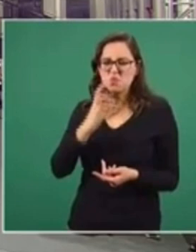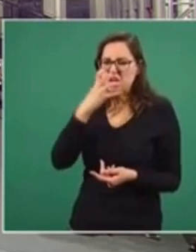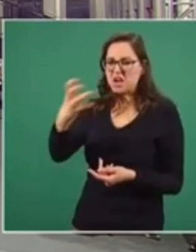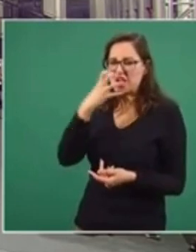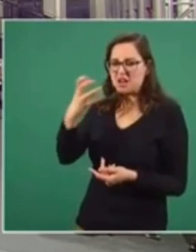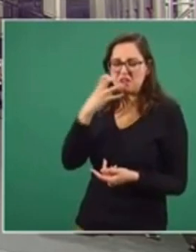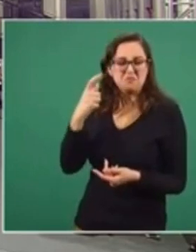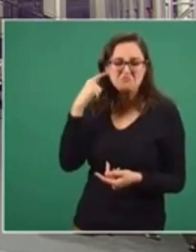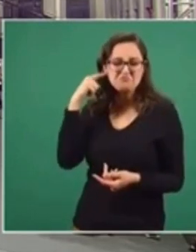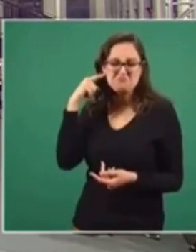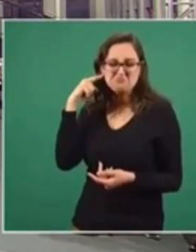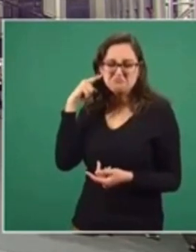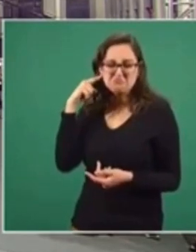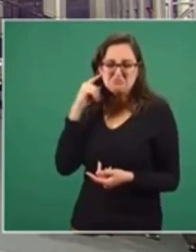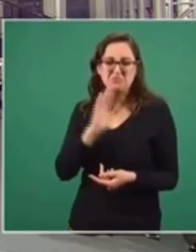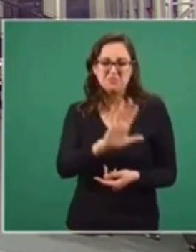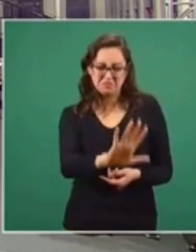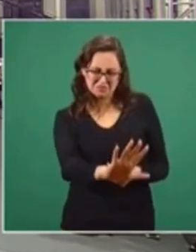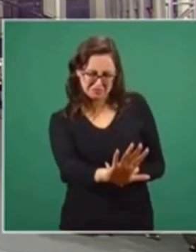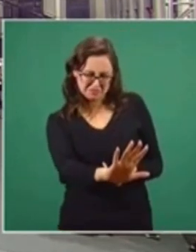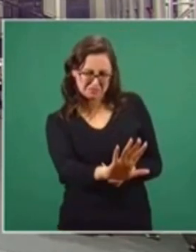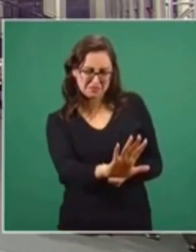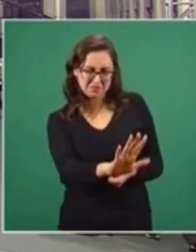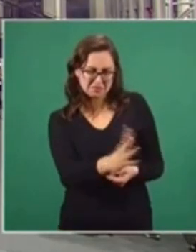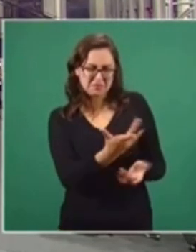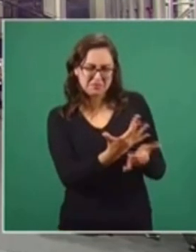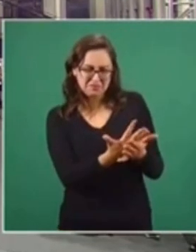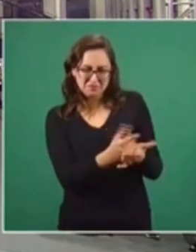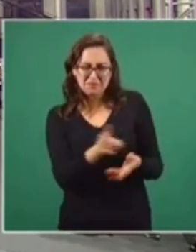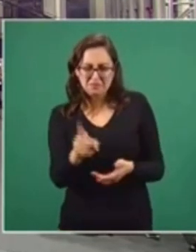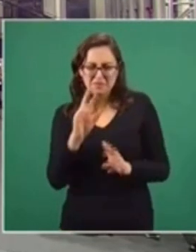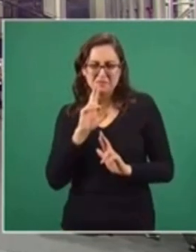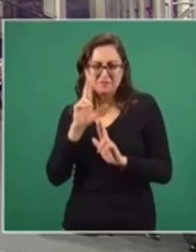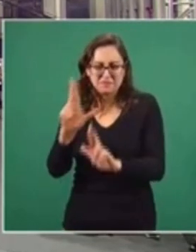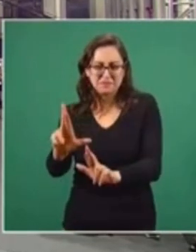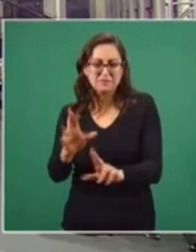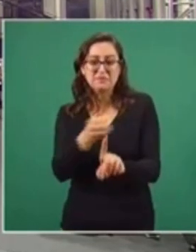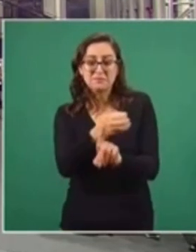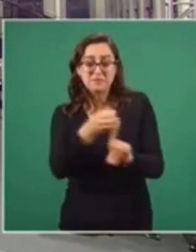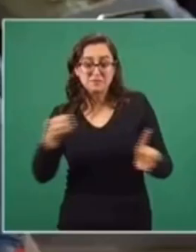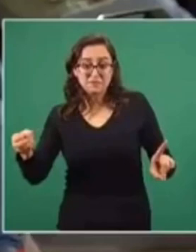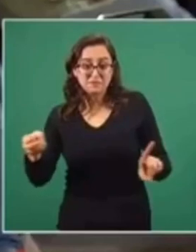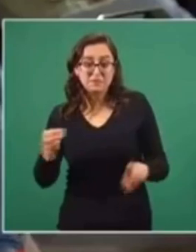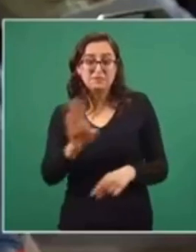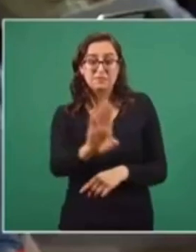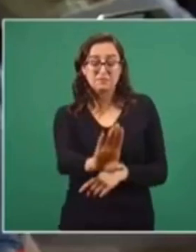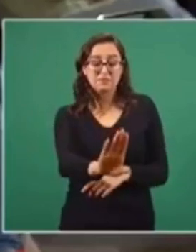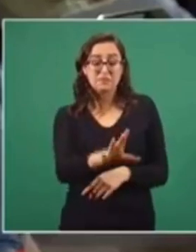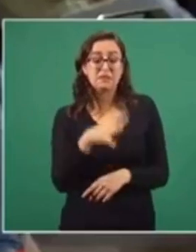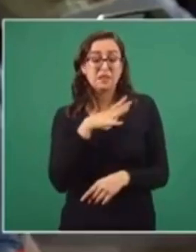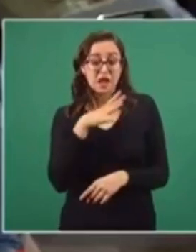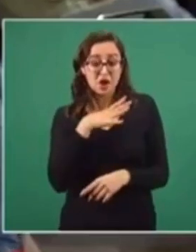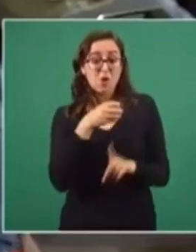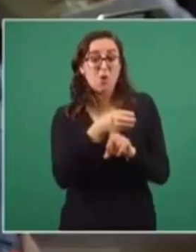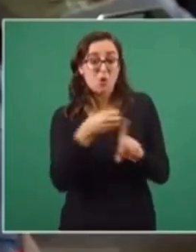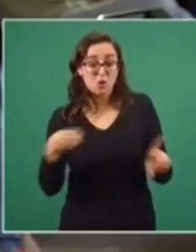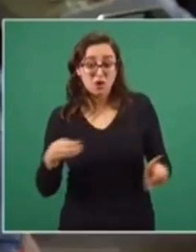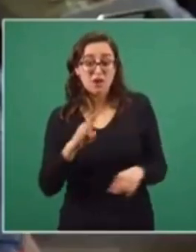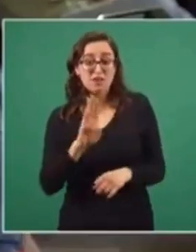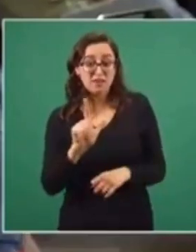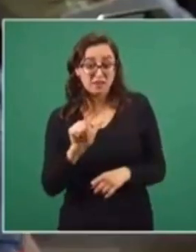pero permítame, estoy respondiendo aquí y es, hay un orden, blanca, blanca, permítame,